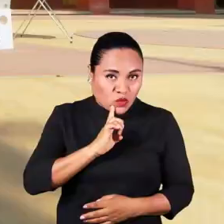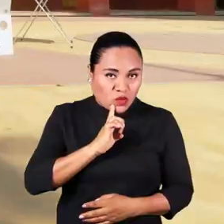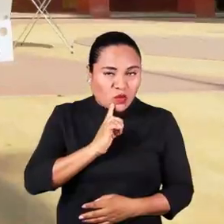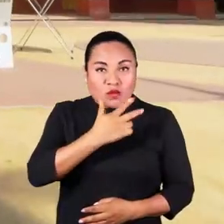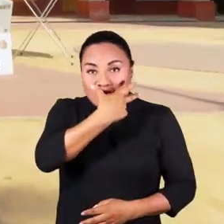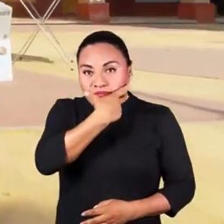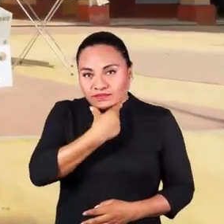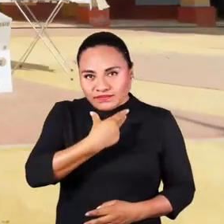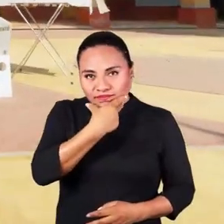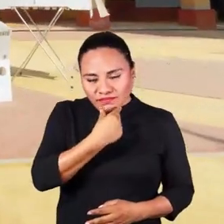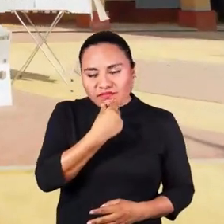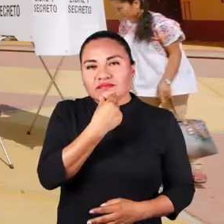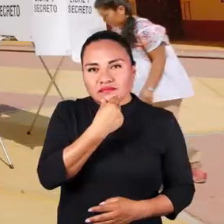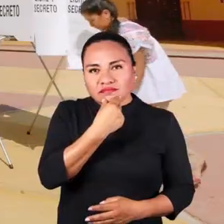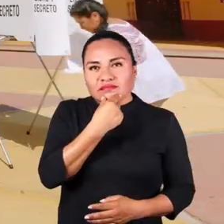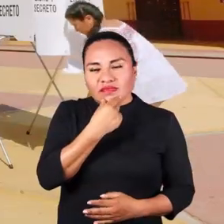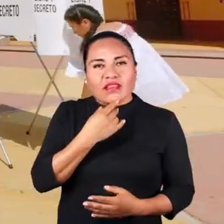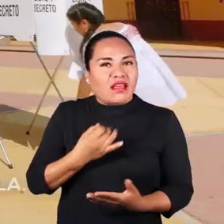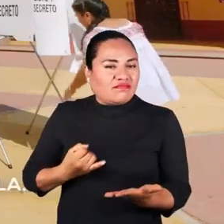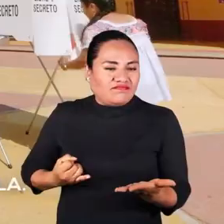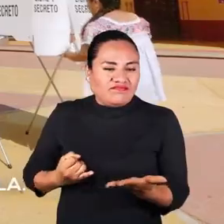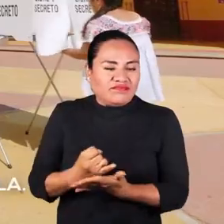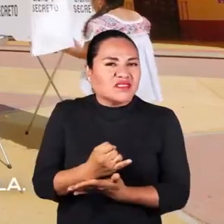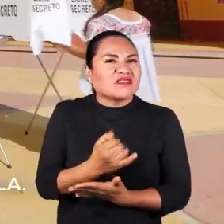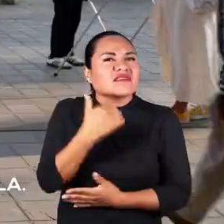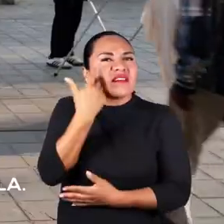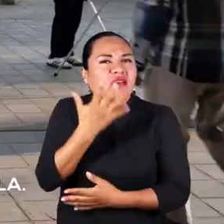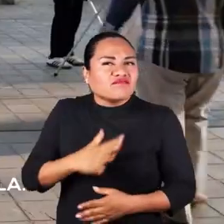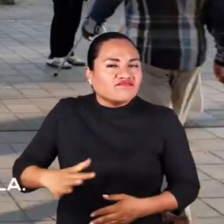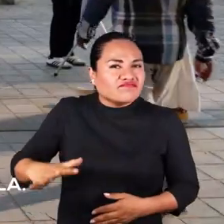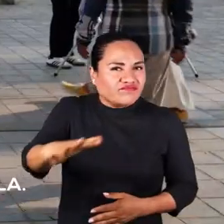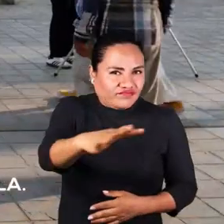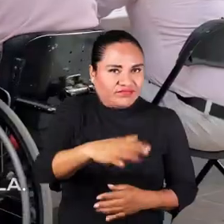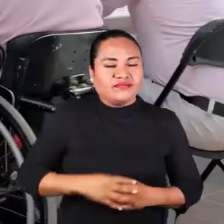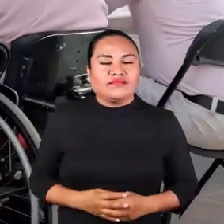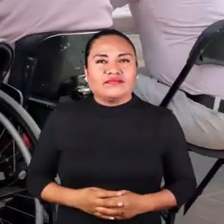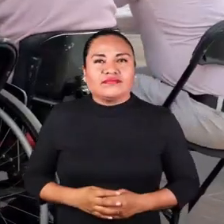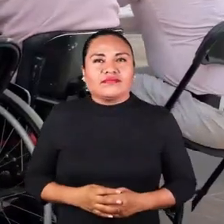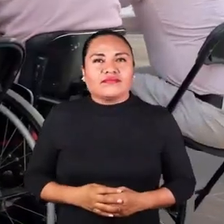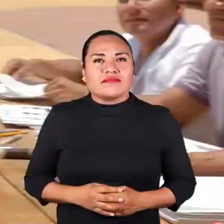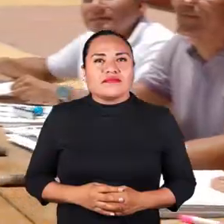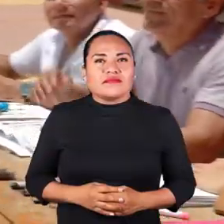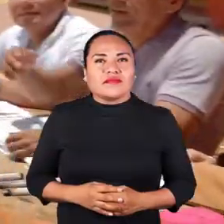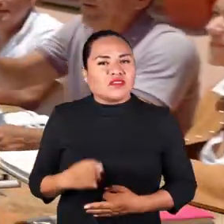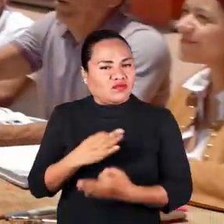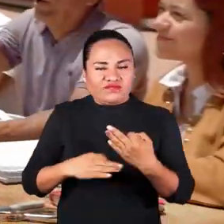y todos decidiremos lo que queremos para ella.